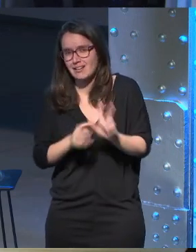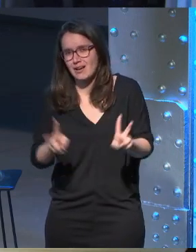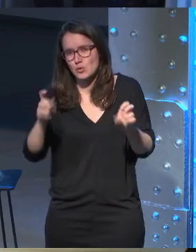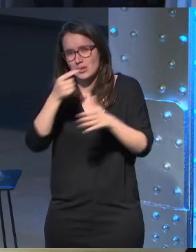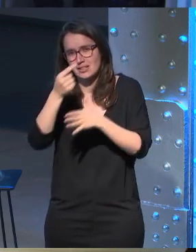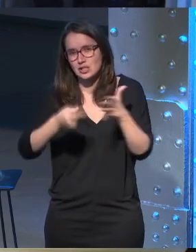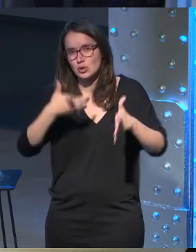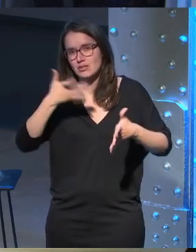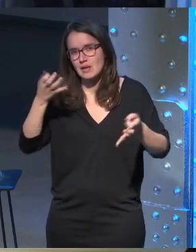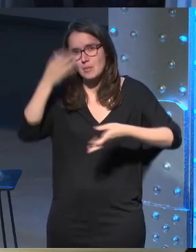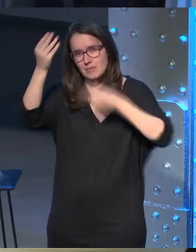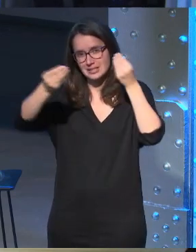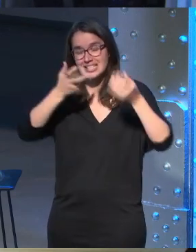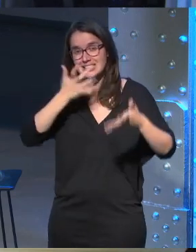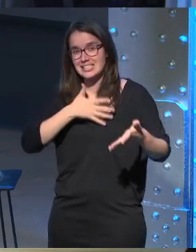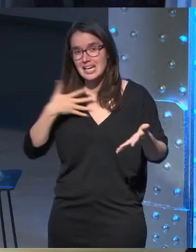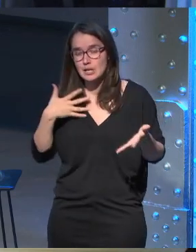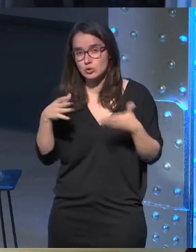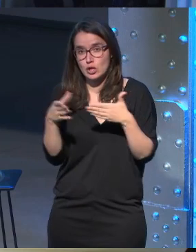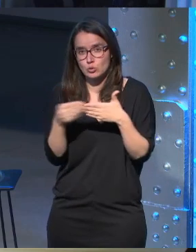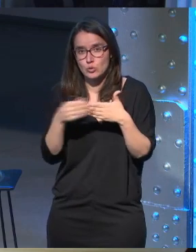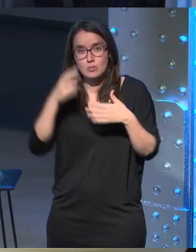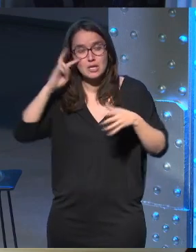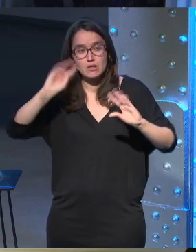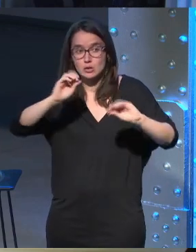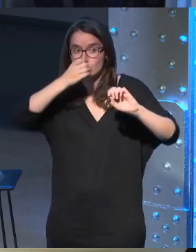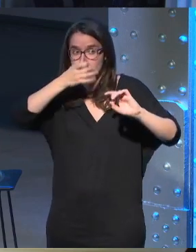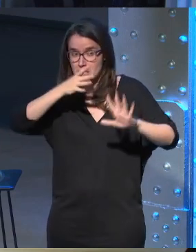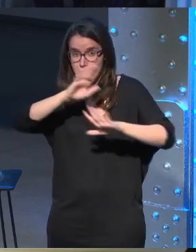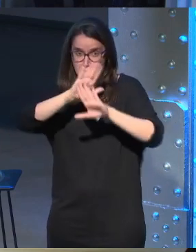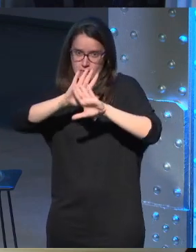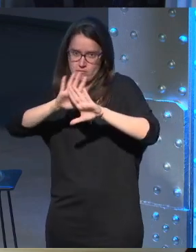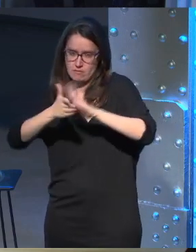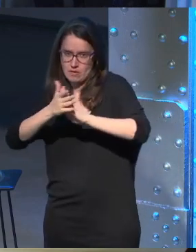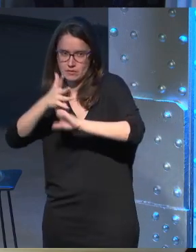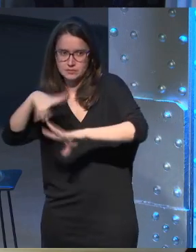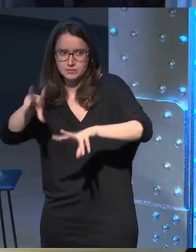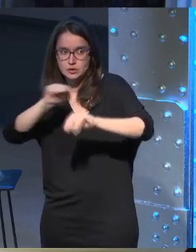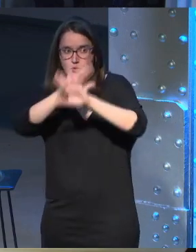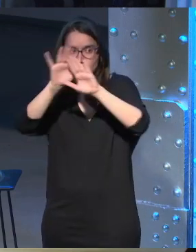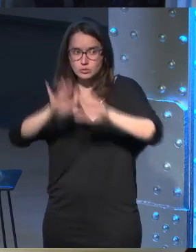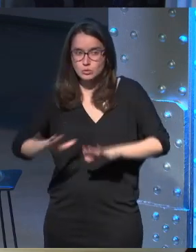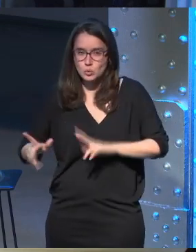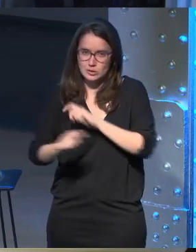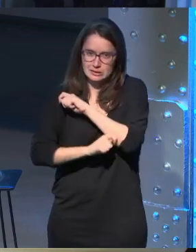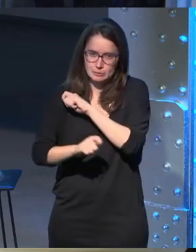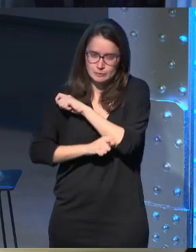que hay que pensar en ellas si queremos que la experiencia de usuario sea buena y por último acabando ya último tip and trick